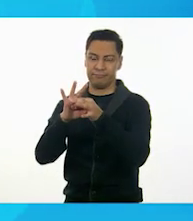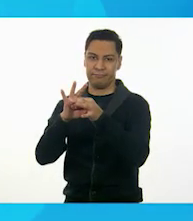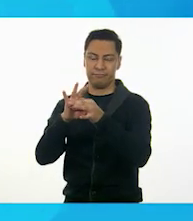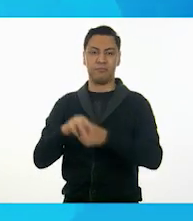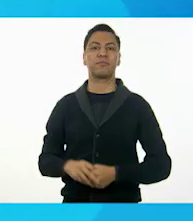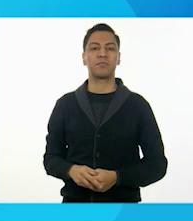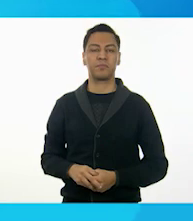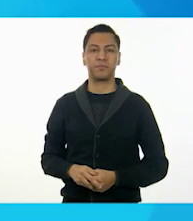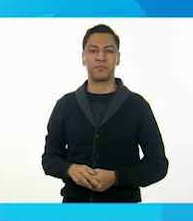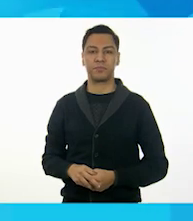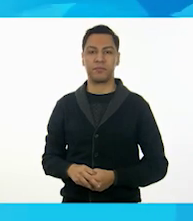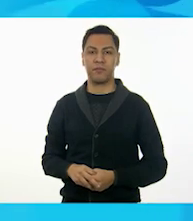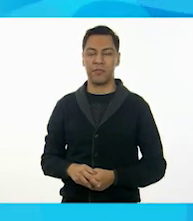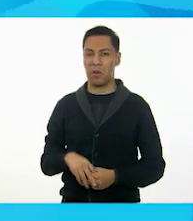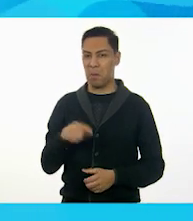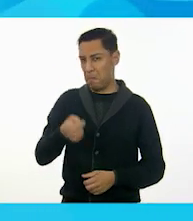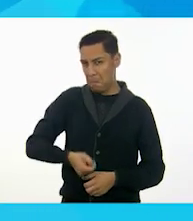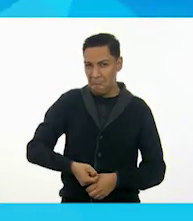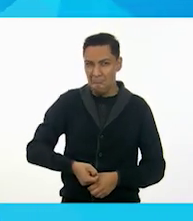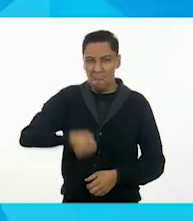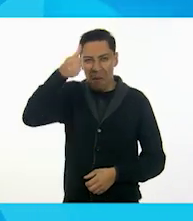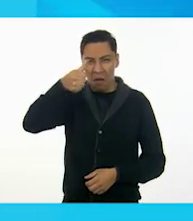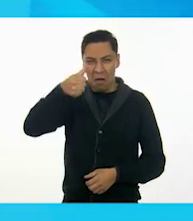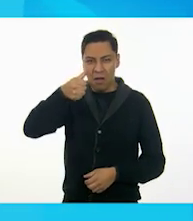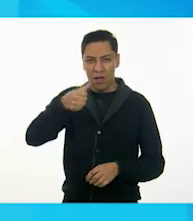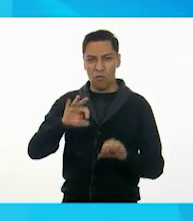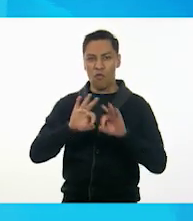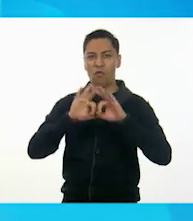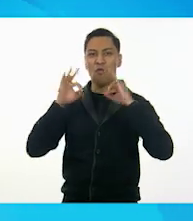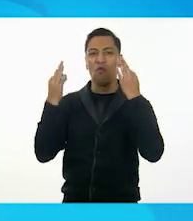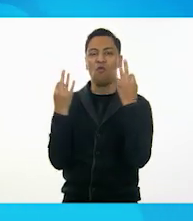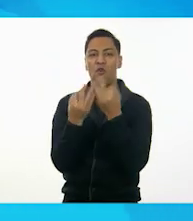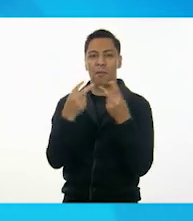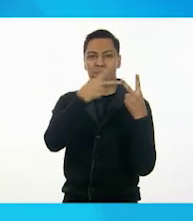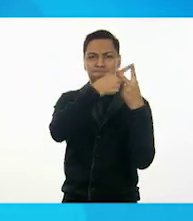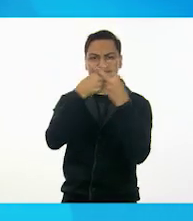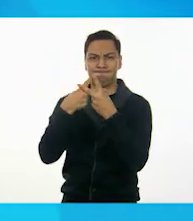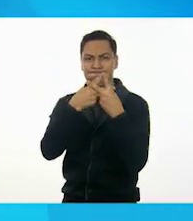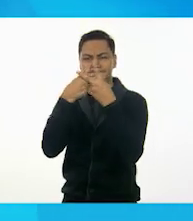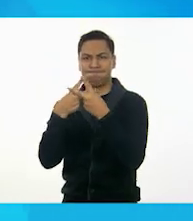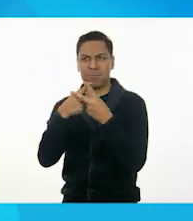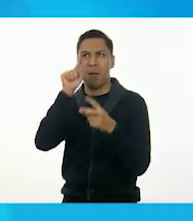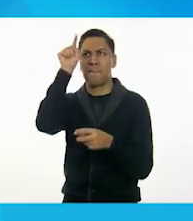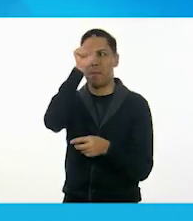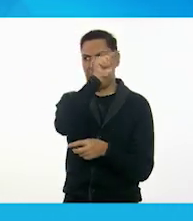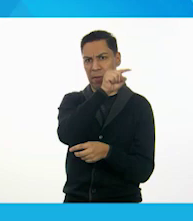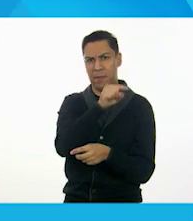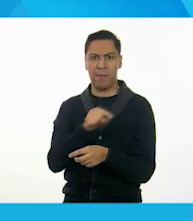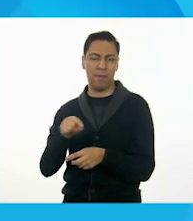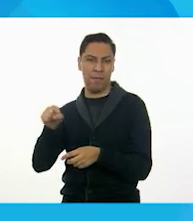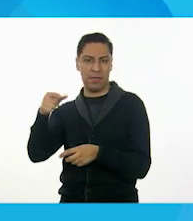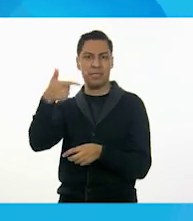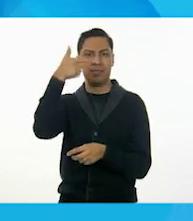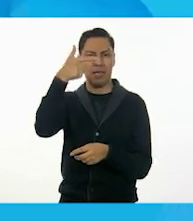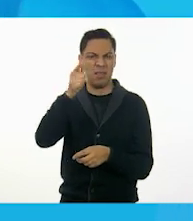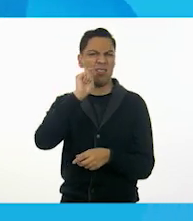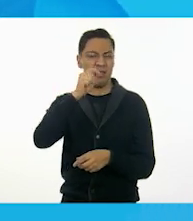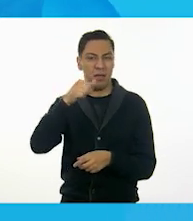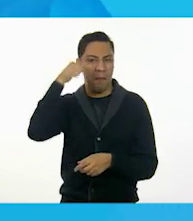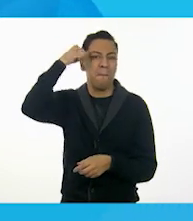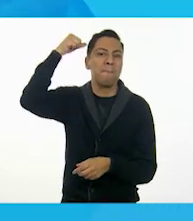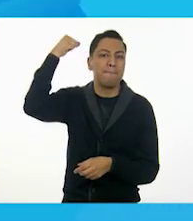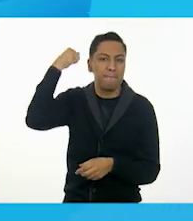Desde su primera representación, en forma de estrella de siete picos simulando la tentación de los siete pecados